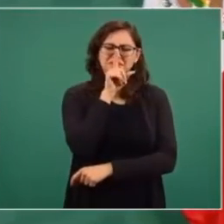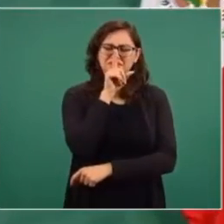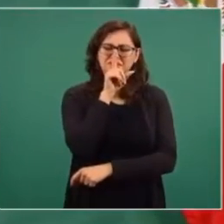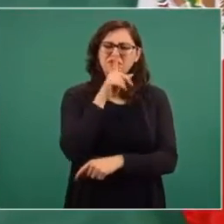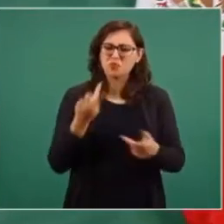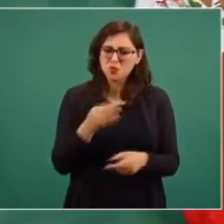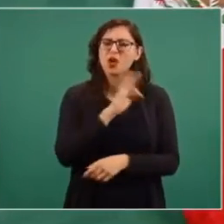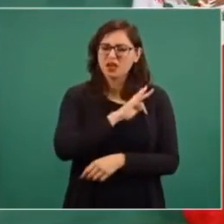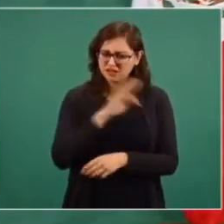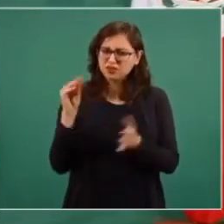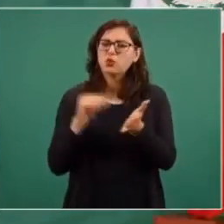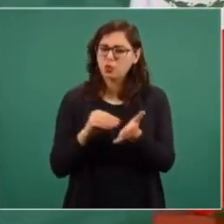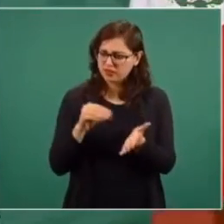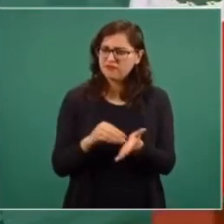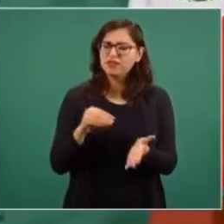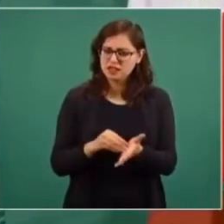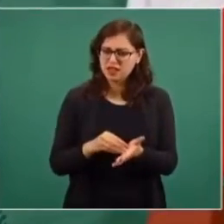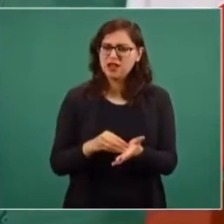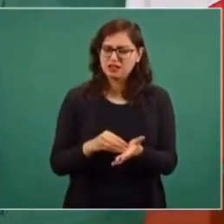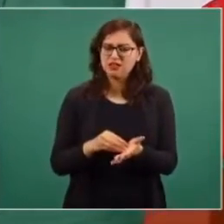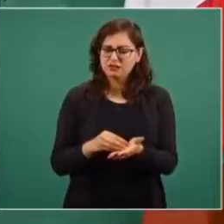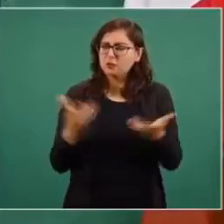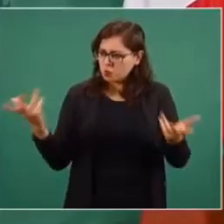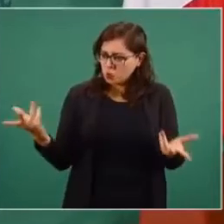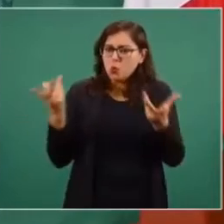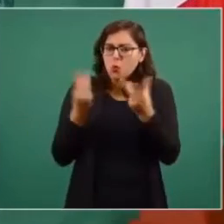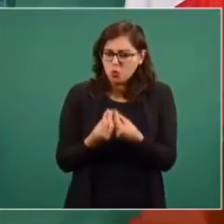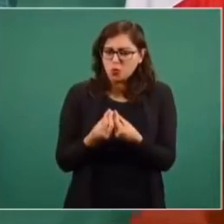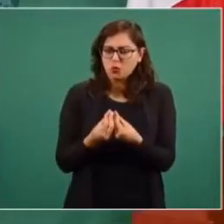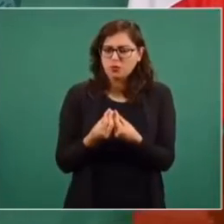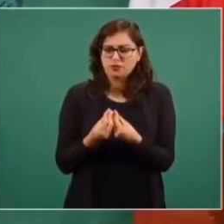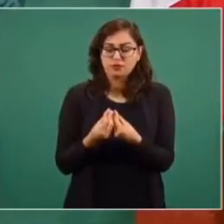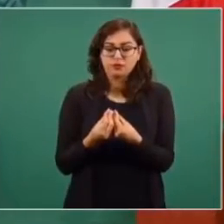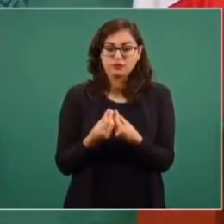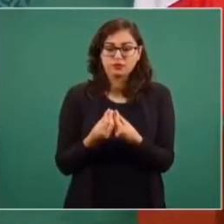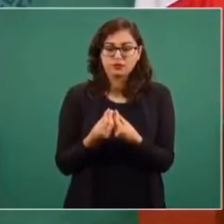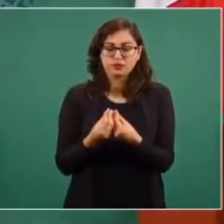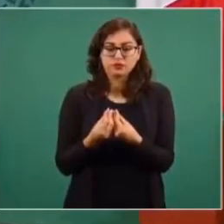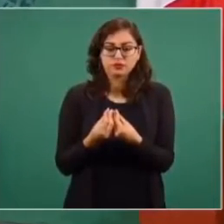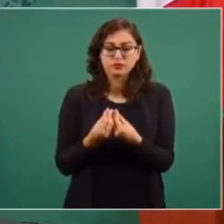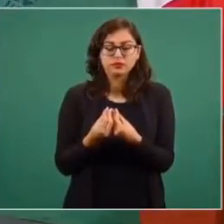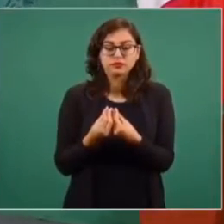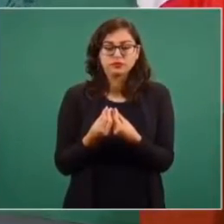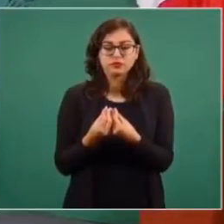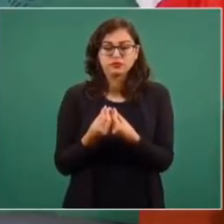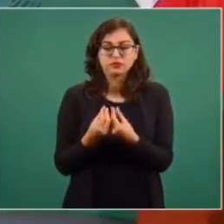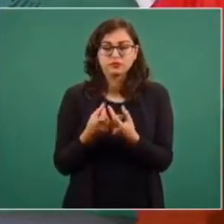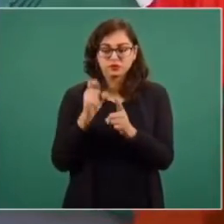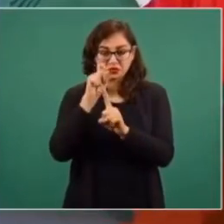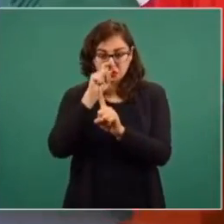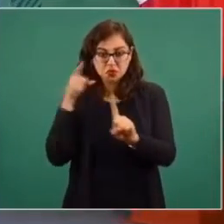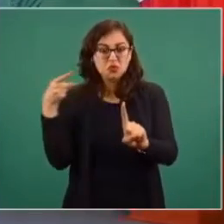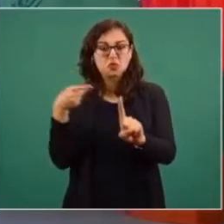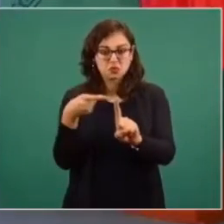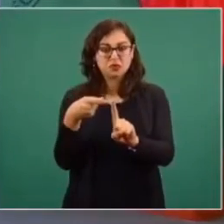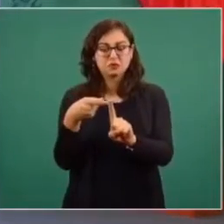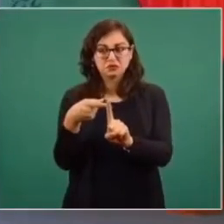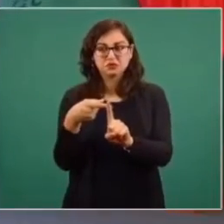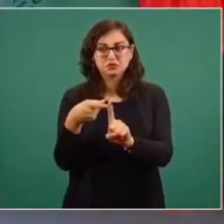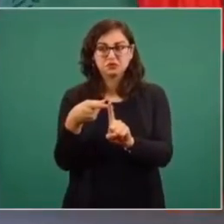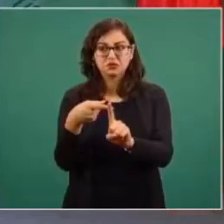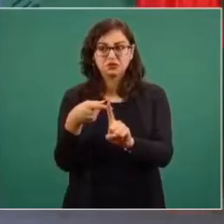conjuntamente este propósito de